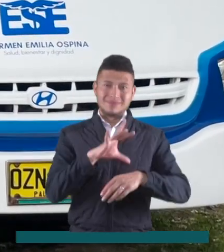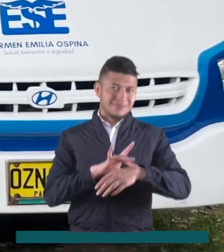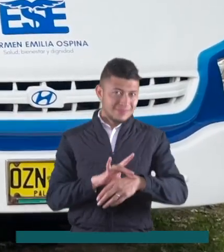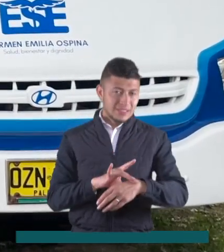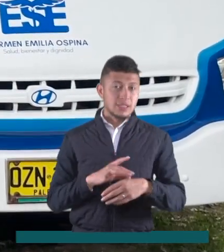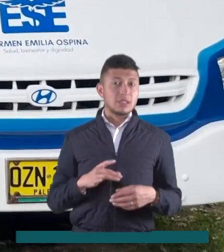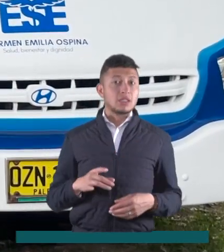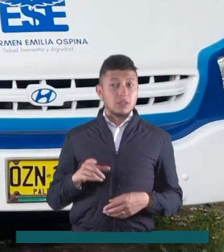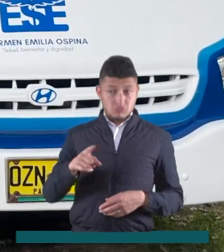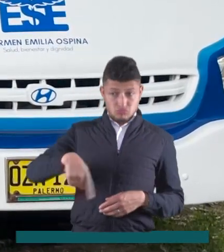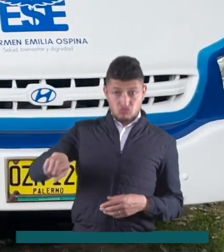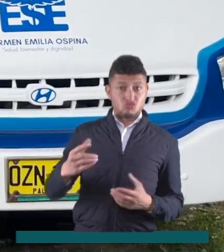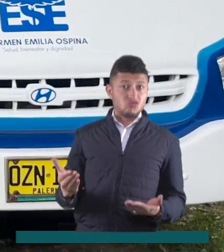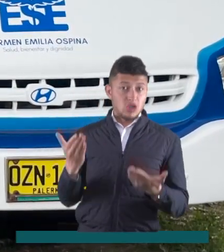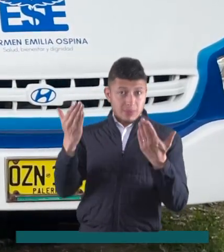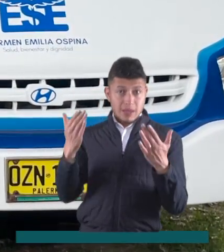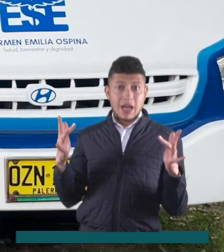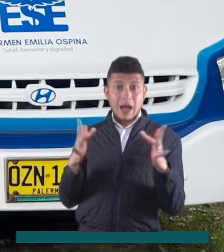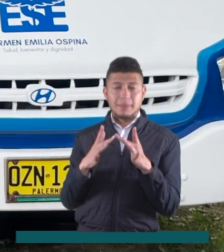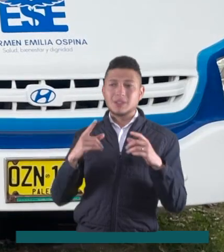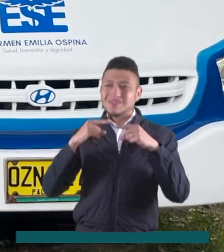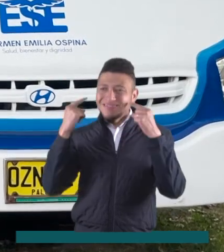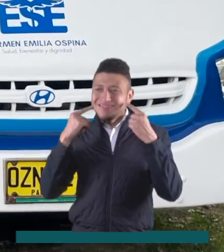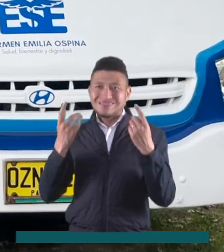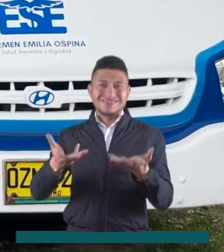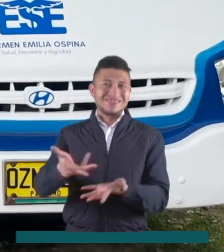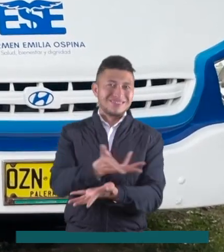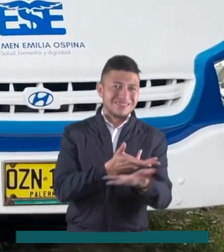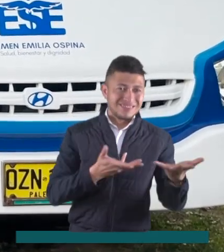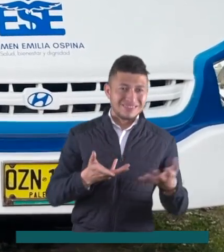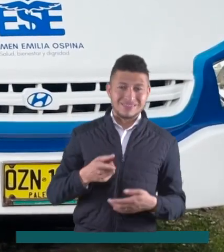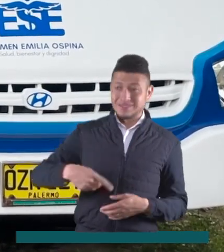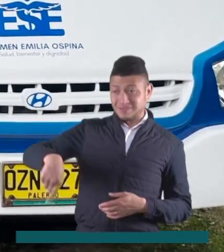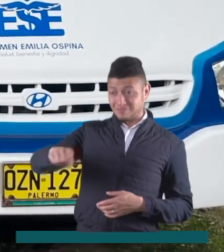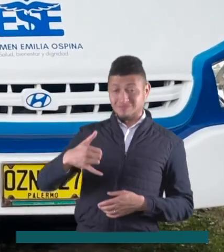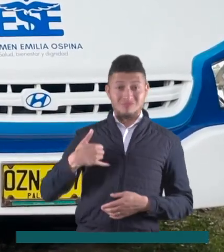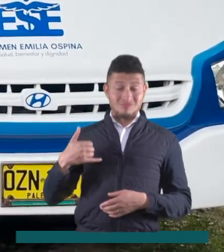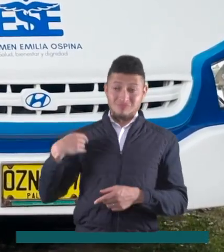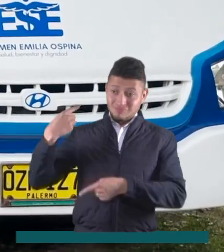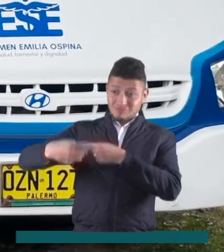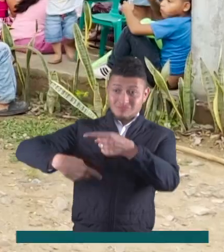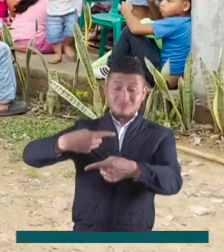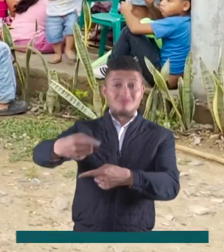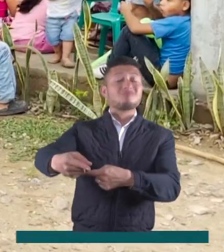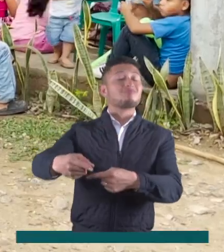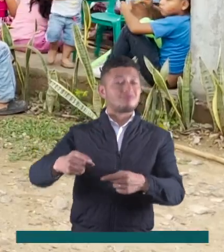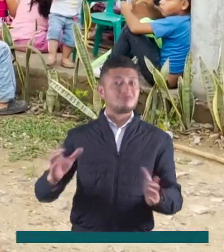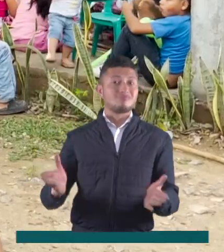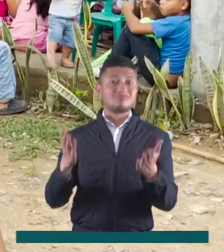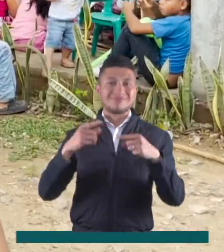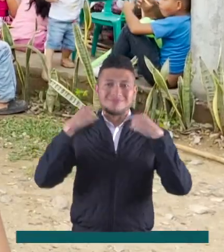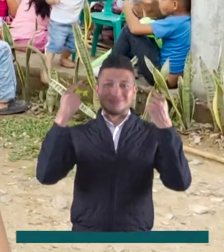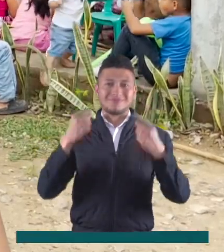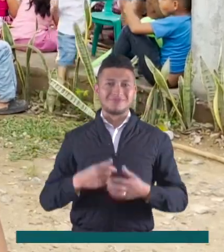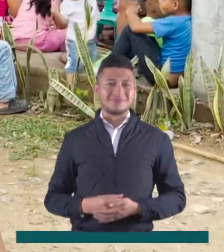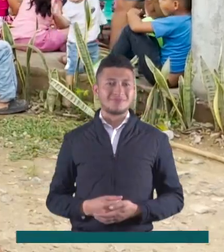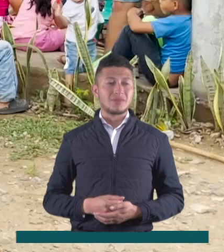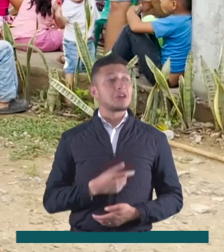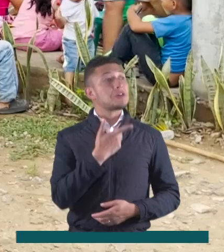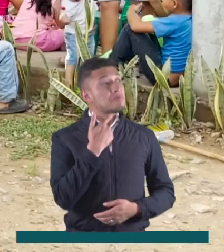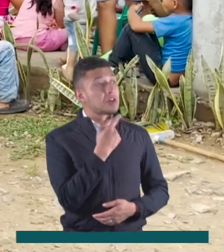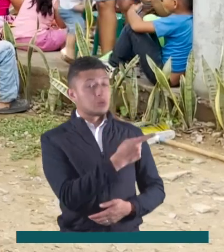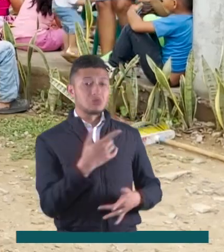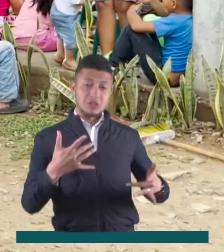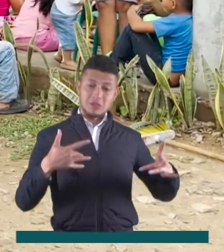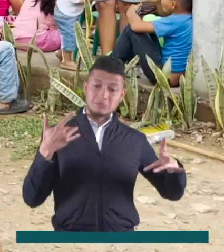pues a través de ellos para sacar sonrisas. Soy generación más sonriente. Me parece muy chévere que vengan a